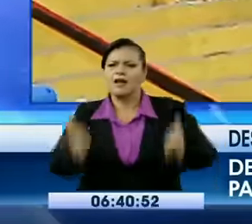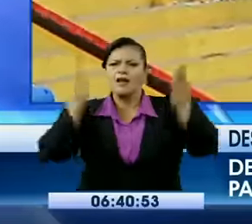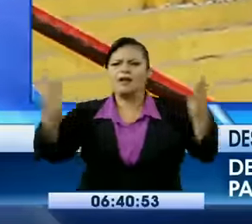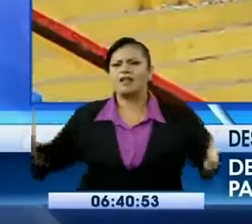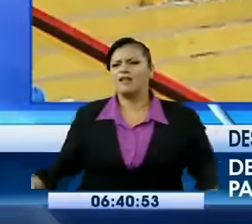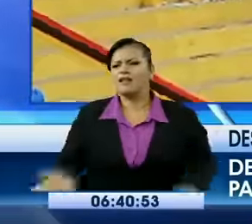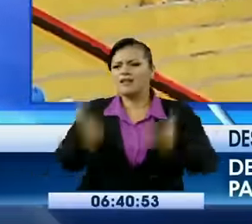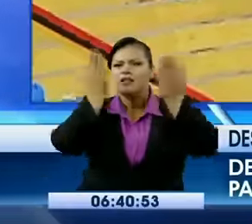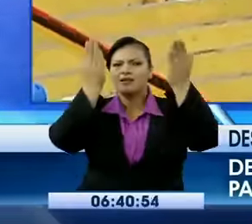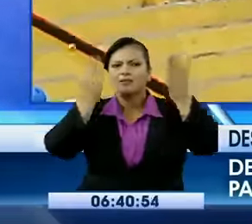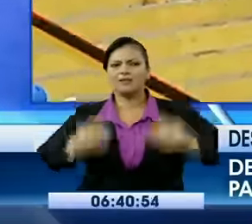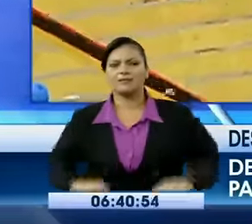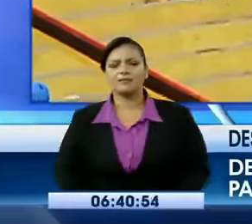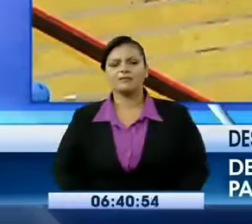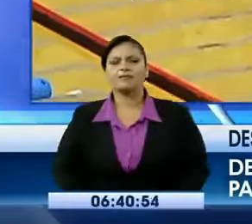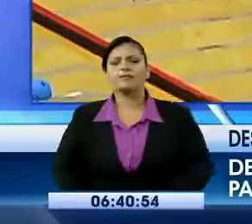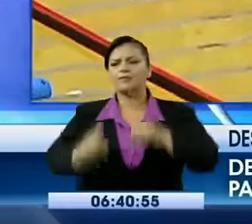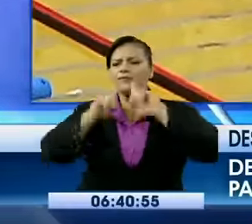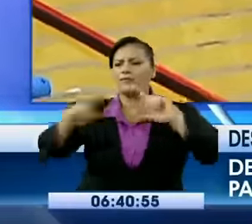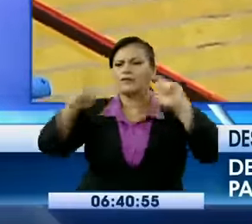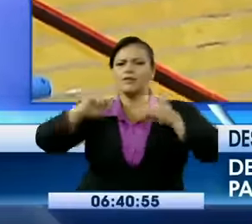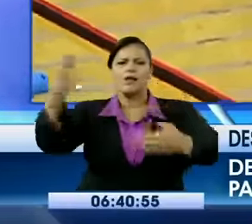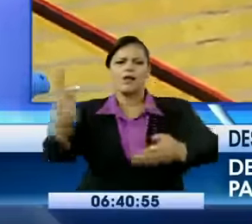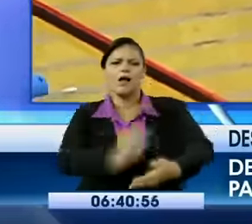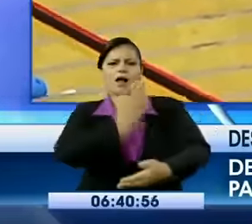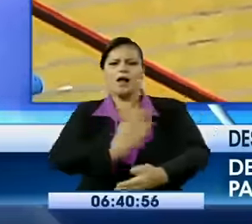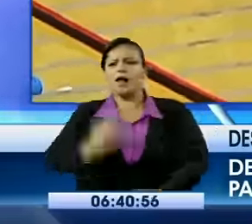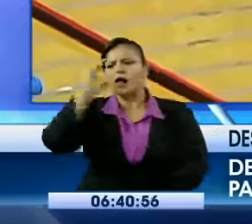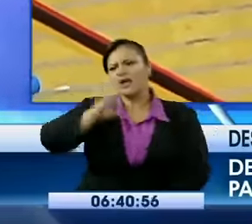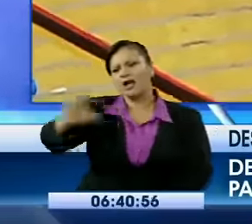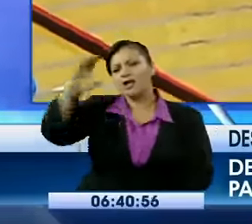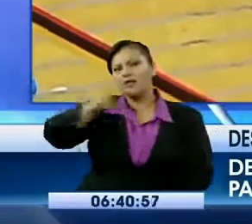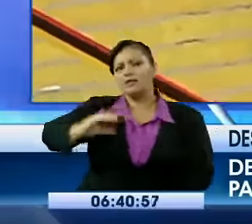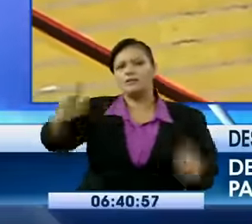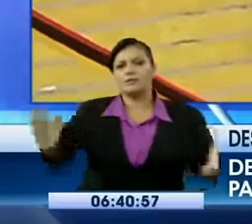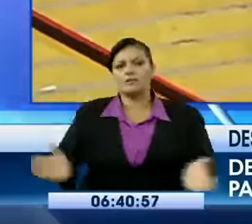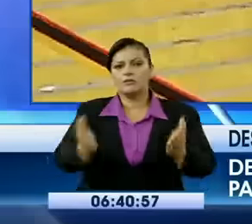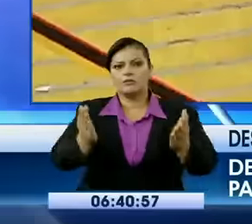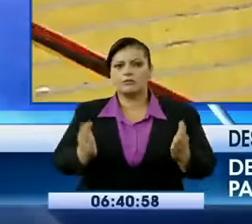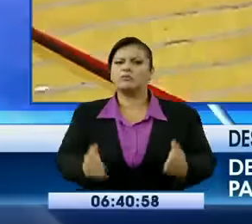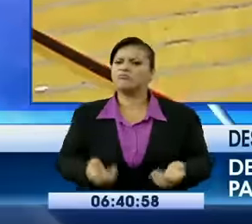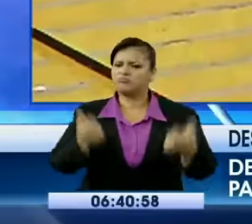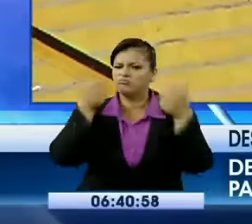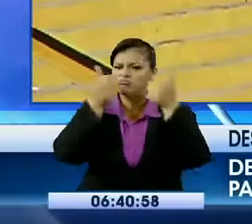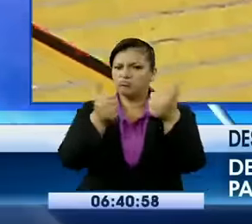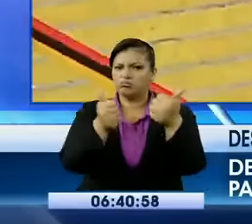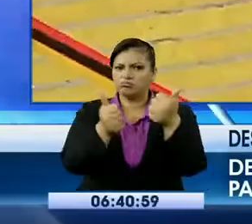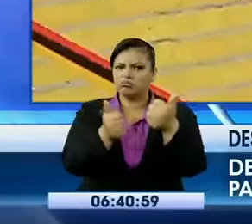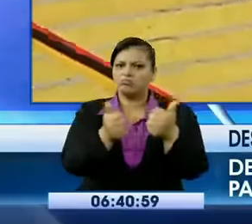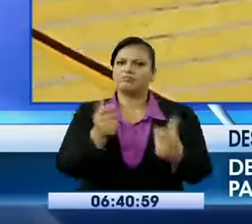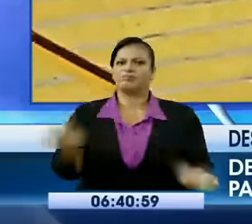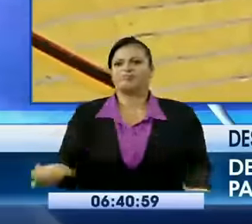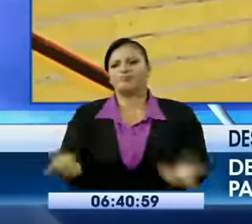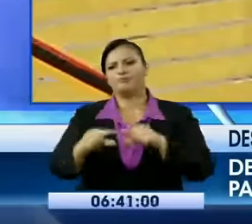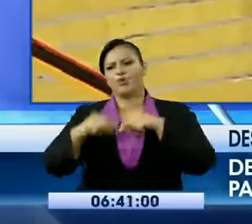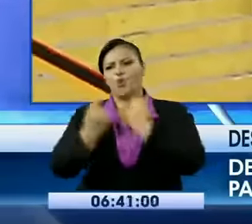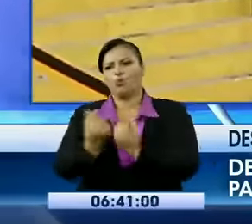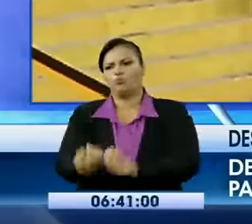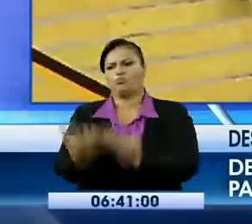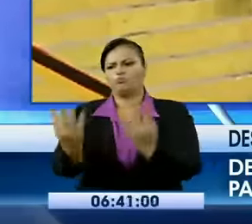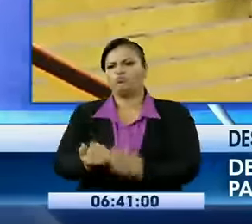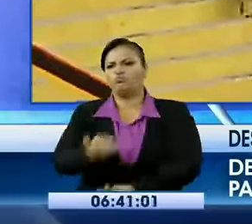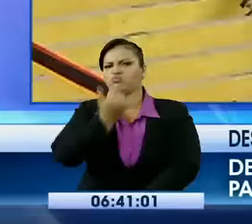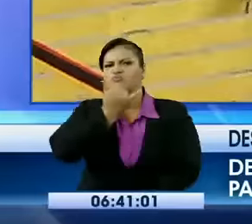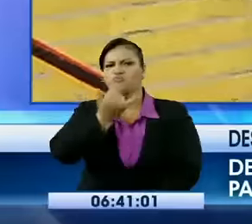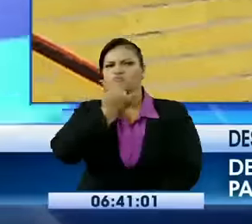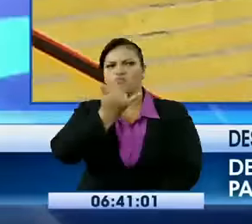gritar por el equipo, para los cánticos. Esa la barra. No delincuentes. delincuentes que vayan a robar, asaltar, a quererse matar entre sí. Dicen